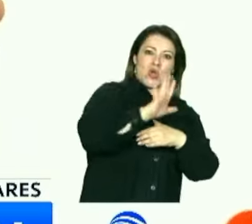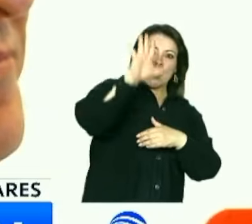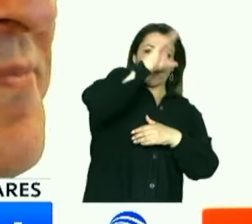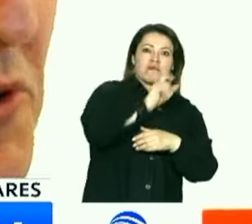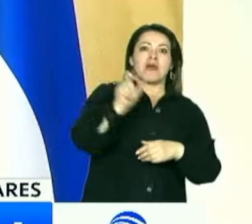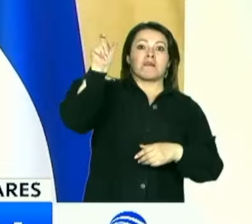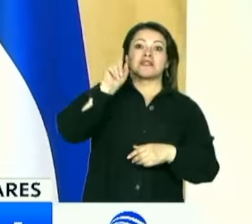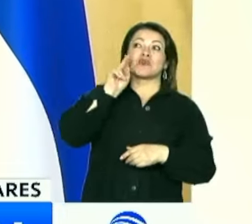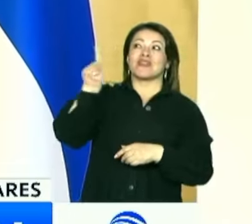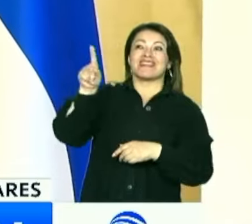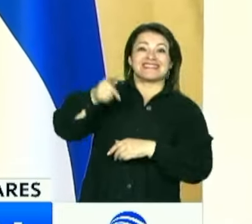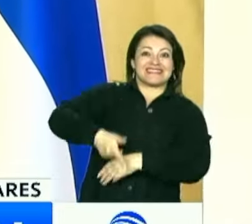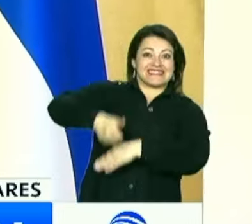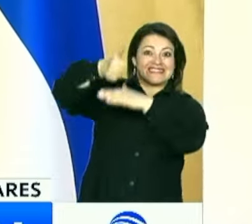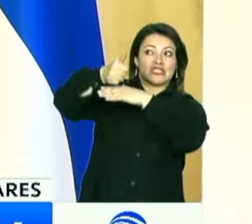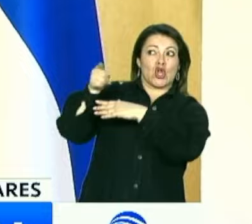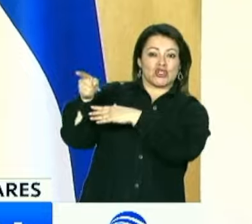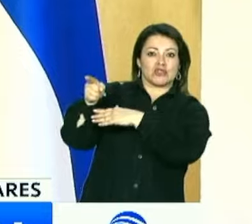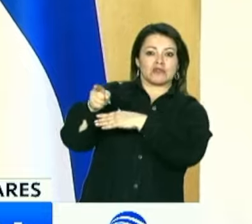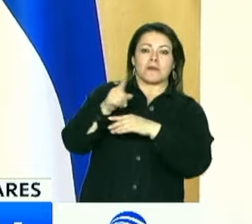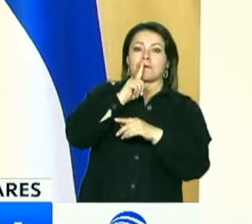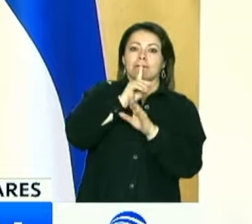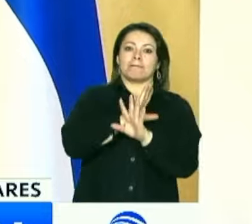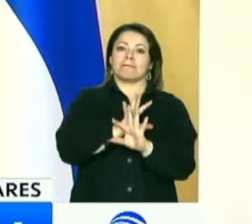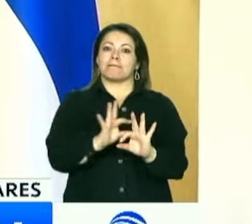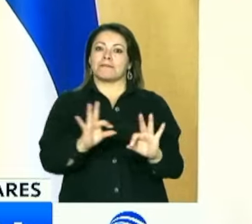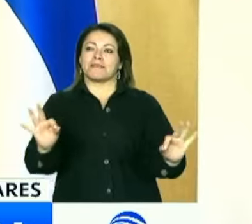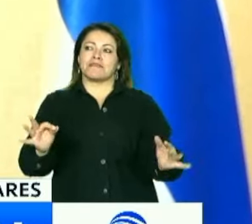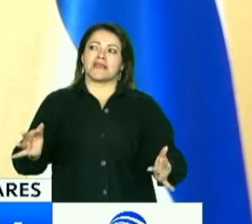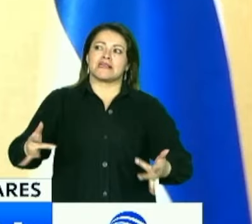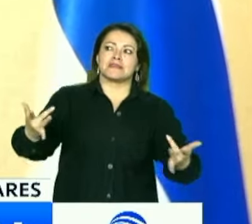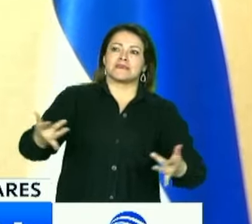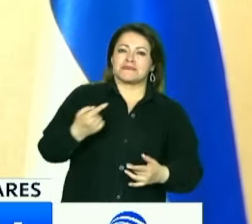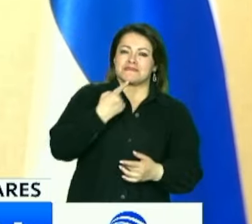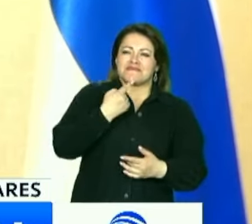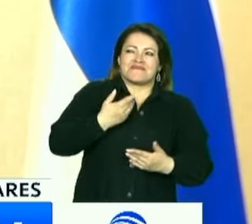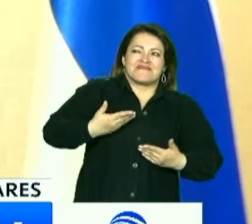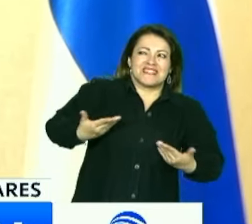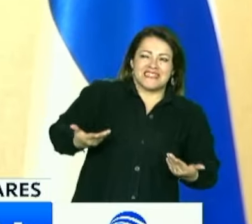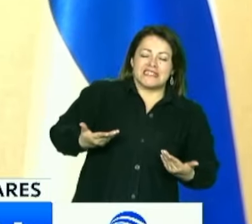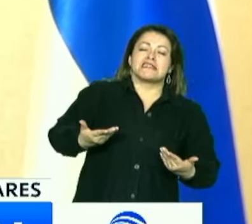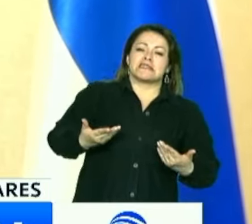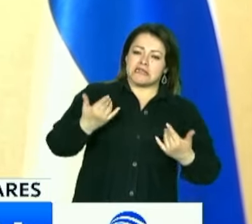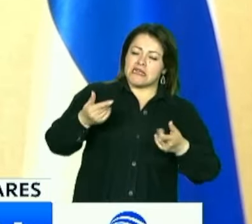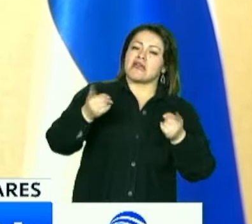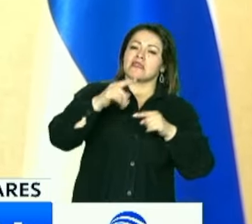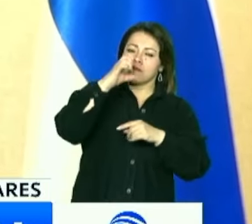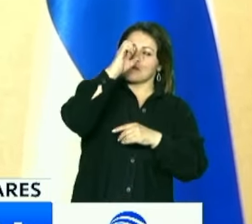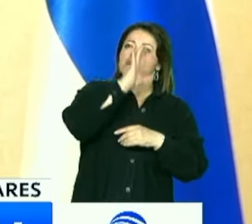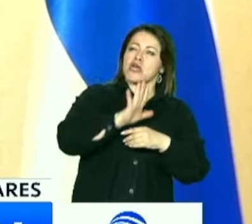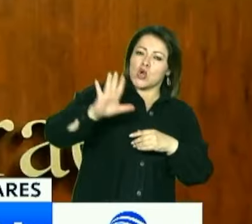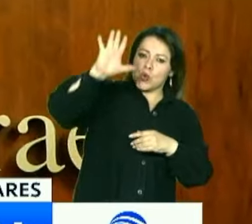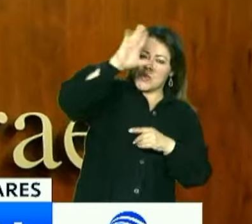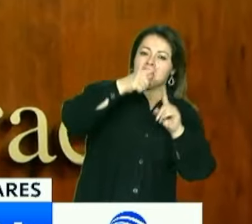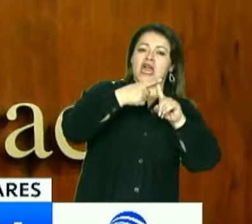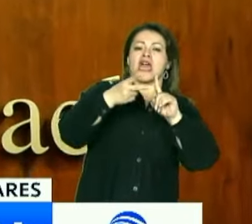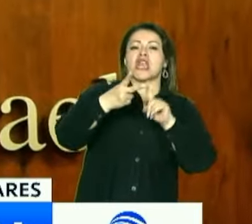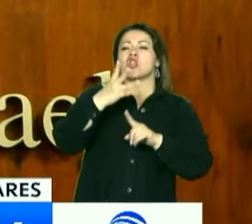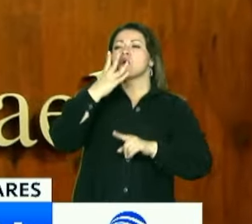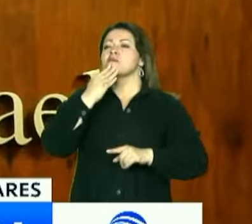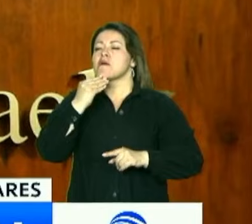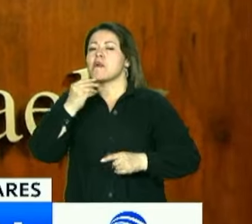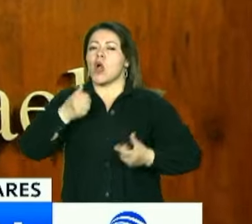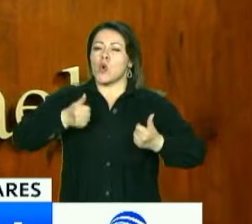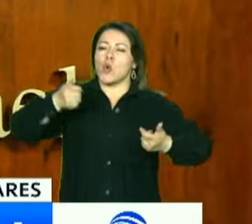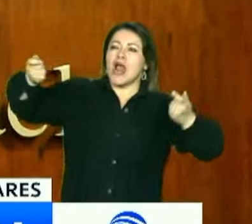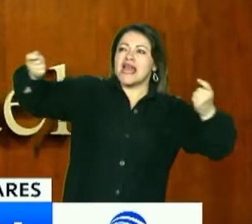guardado silencio, pero se espera que regrese a Tel Aviv en los próximos días, así como se anuncie por parte del gobierno israelí una estrategia